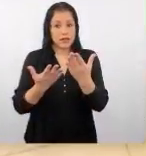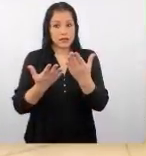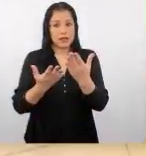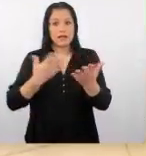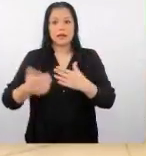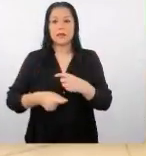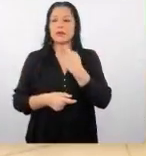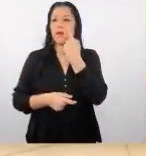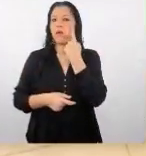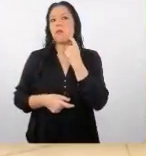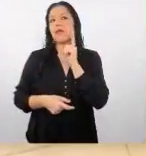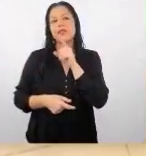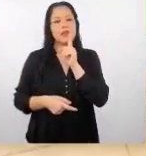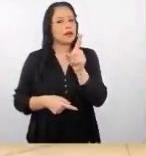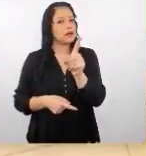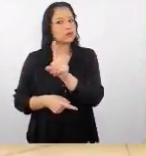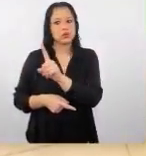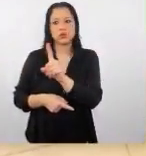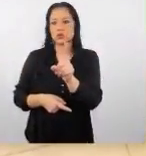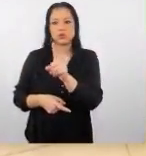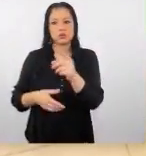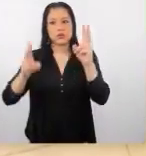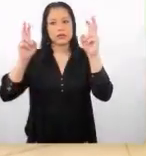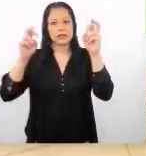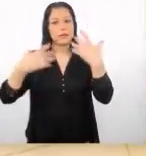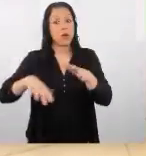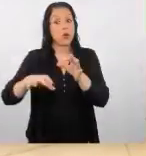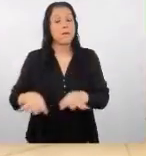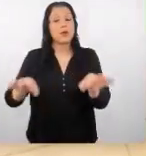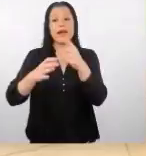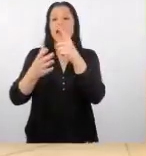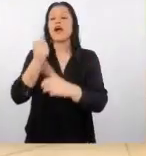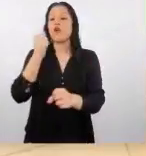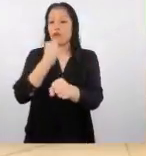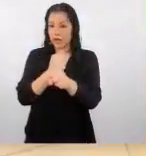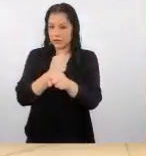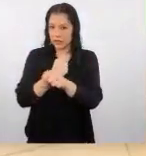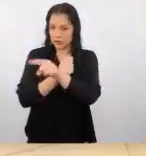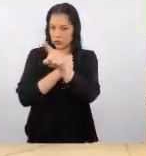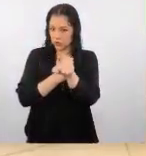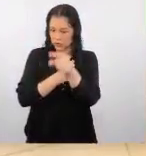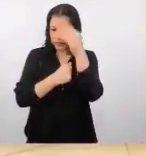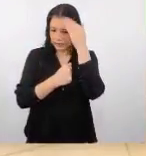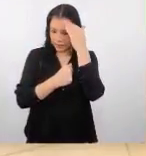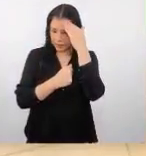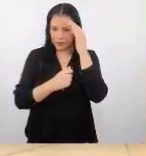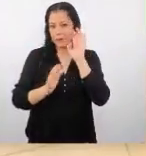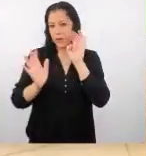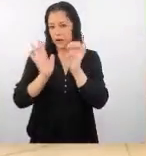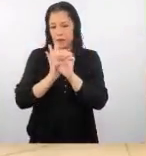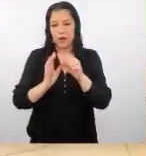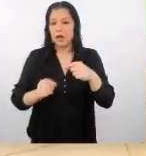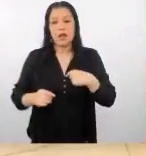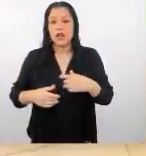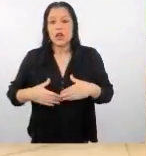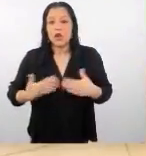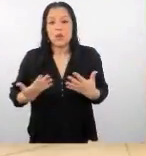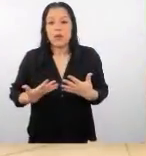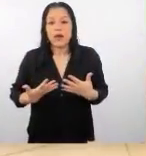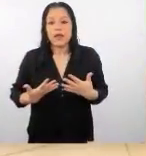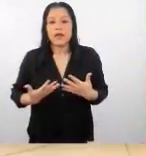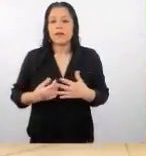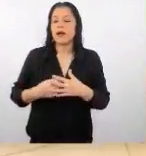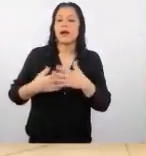podrán cumplir y aquí viene el tema de la confianza si ustedes saben de que no van a por ejemplo que no se van a poder ver de fines